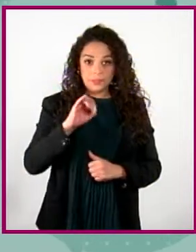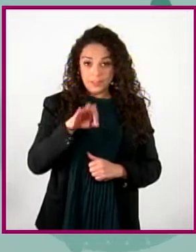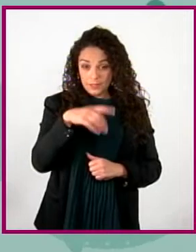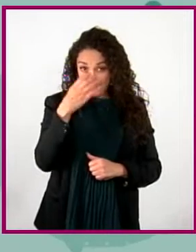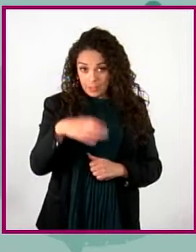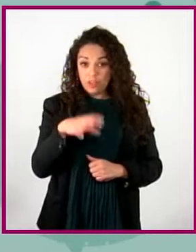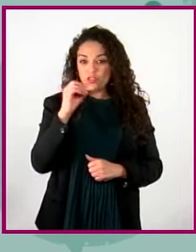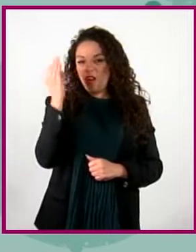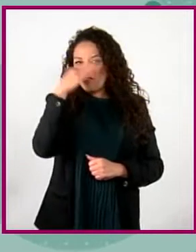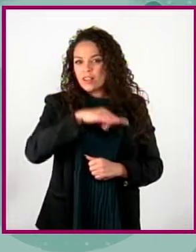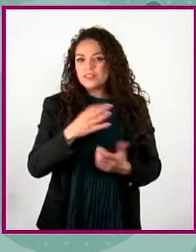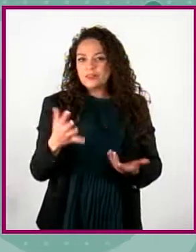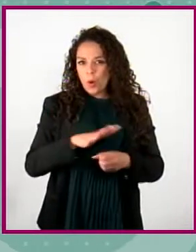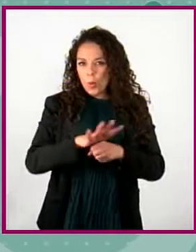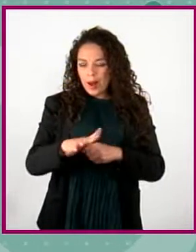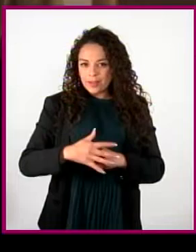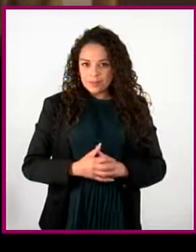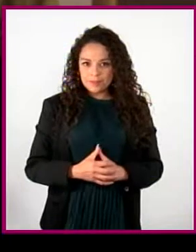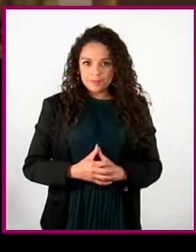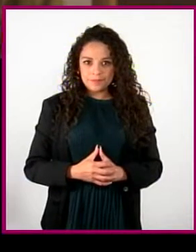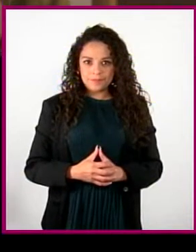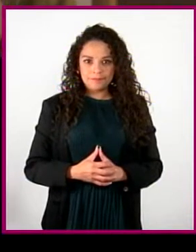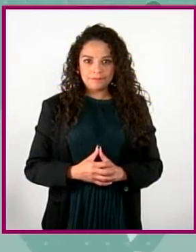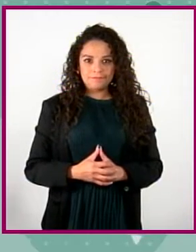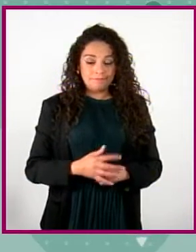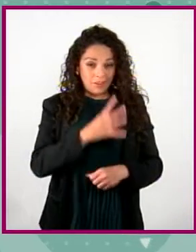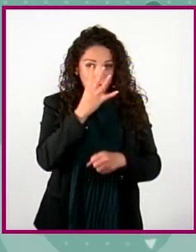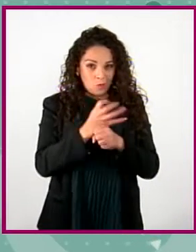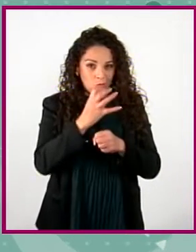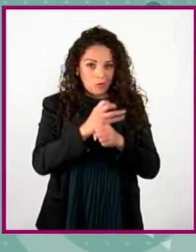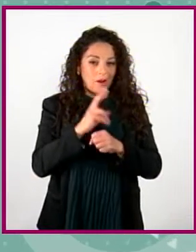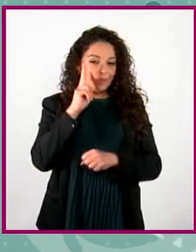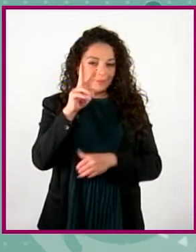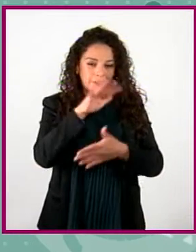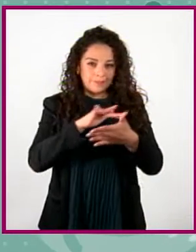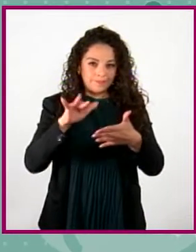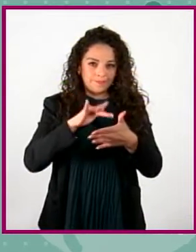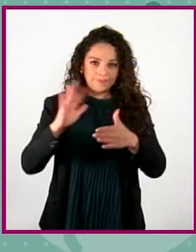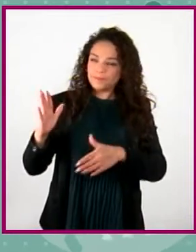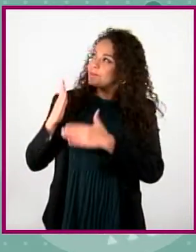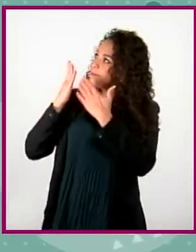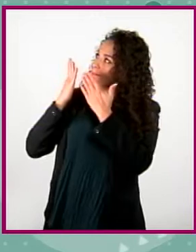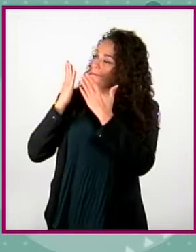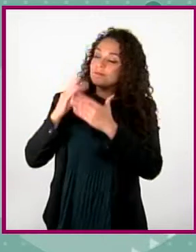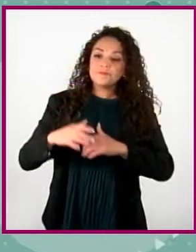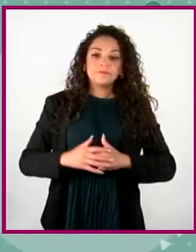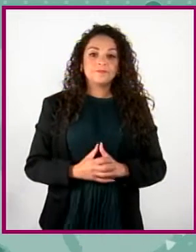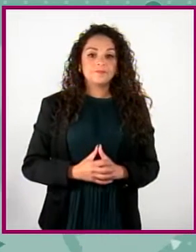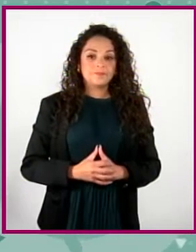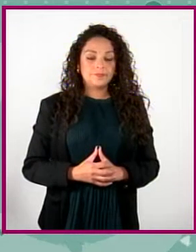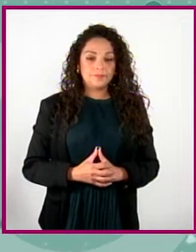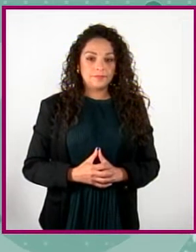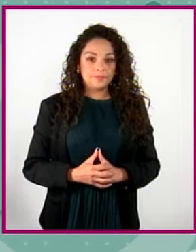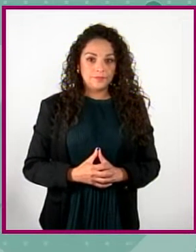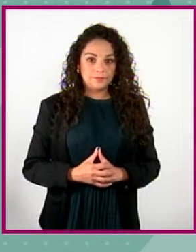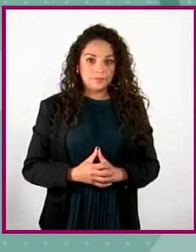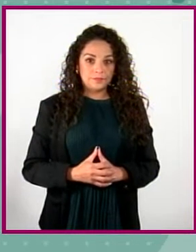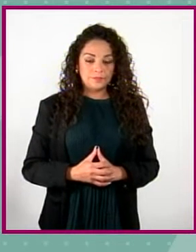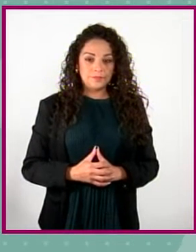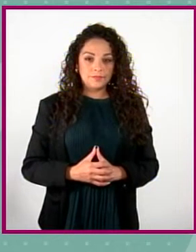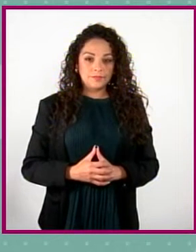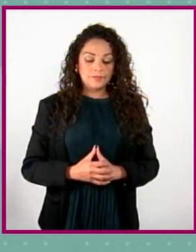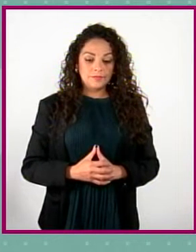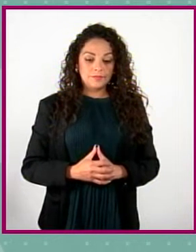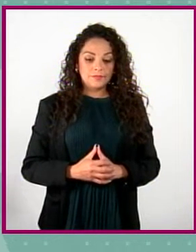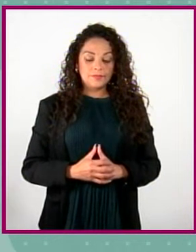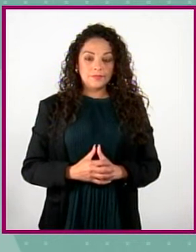otros? ¿Cierto o falso? Cuarta. En mi familia, los hombres podemos demostrar nuestro miedo sin sentirnos